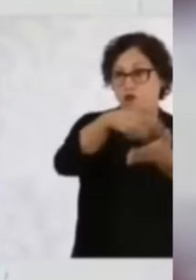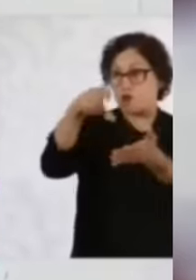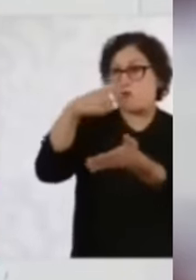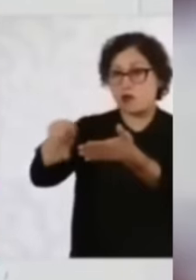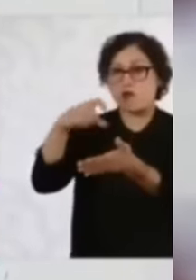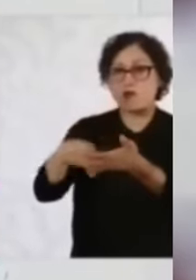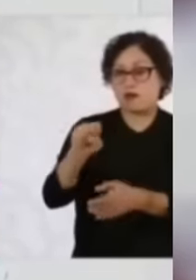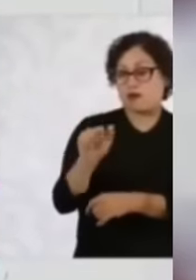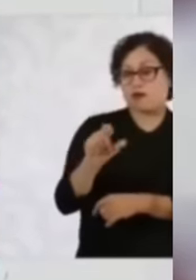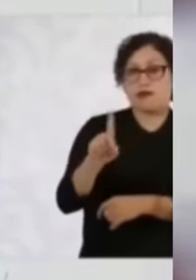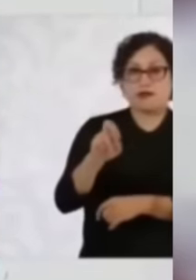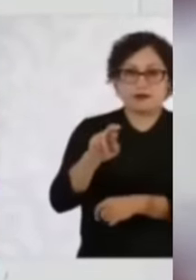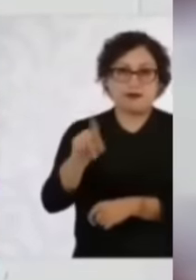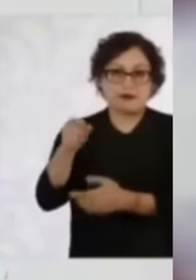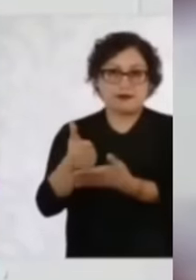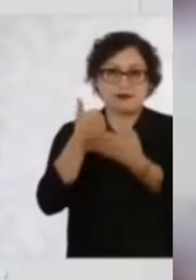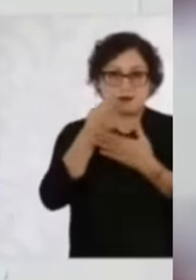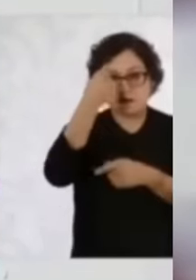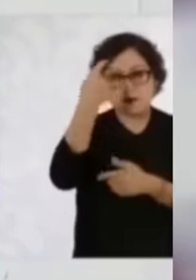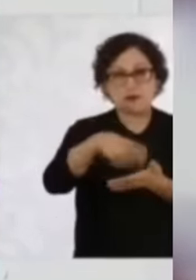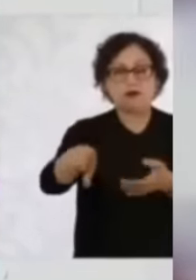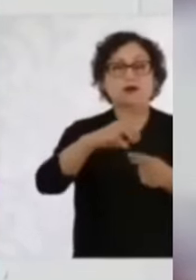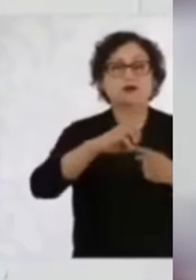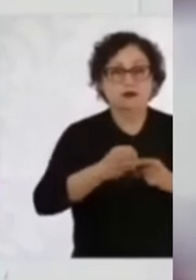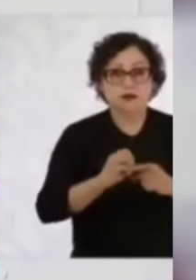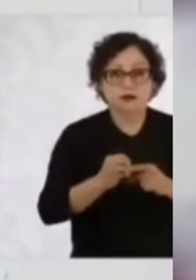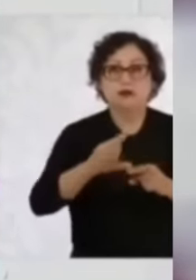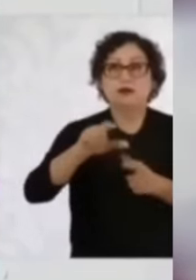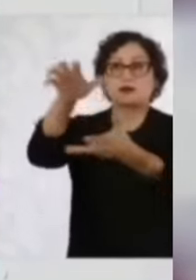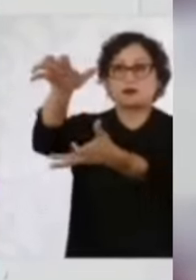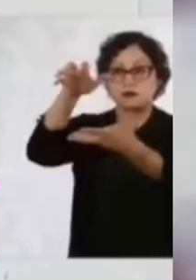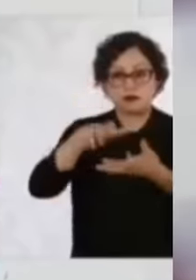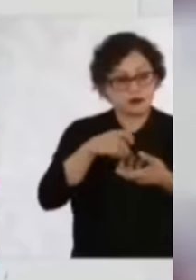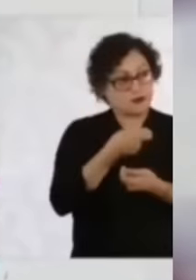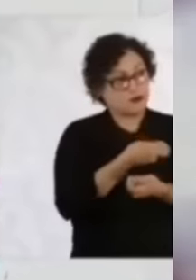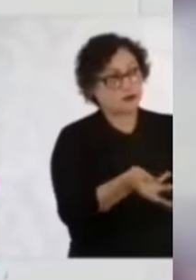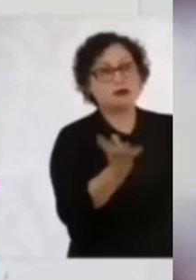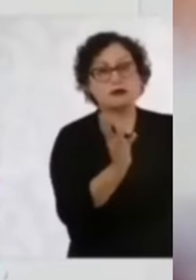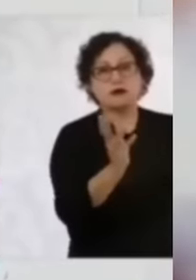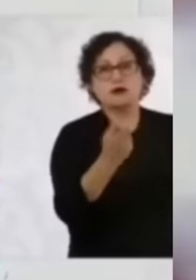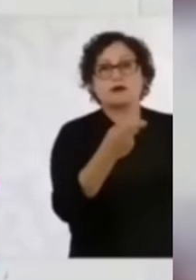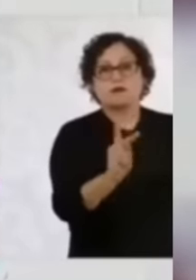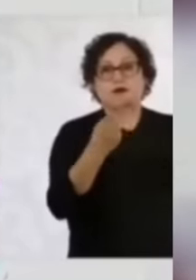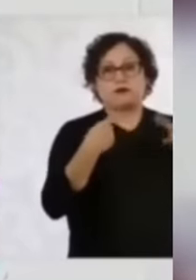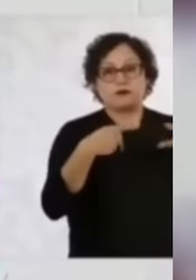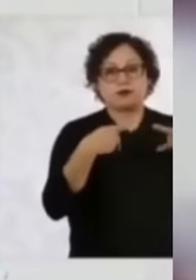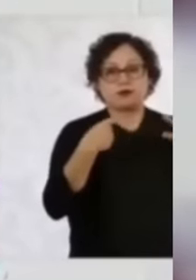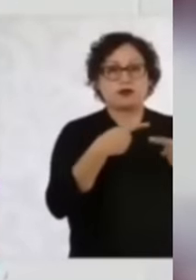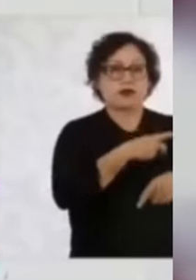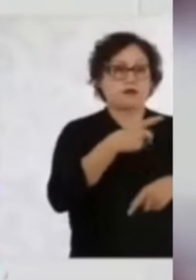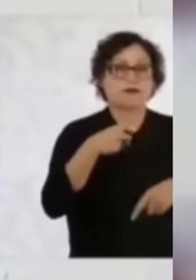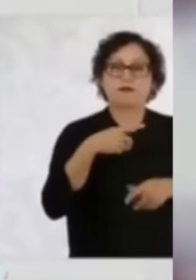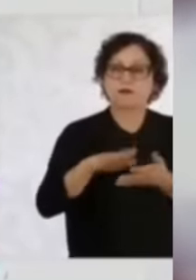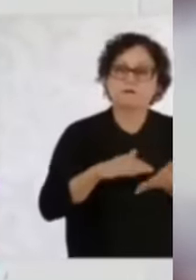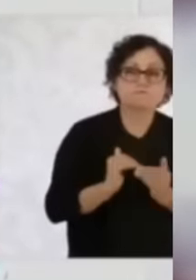autoritarismo ha limitado las libertades y ha generado una crisis migratoria y de derechos humanos. En resumen,